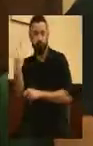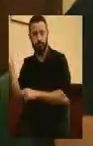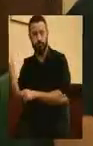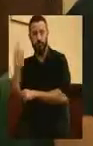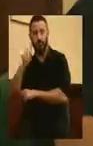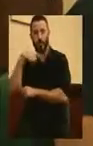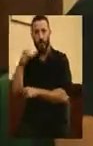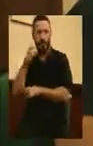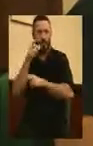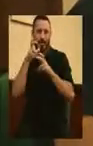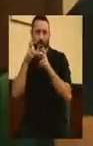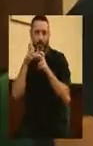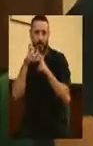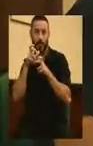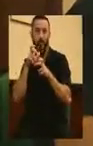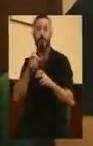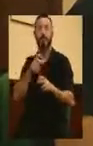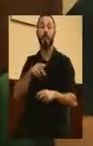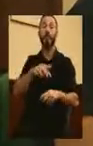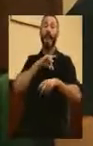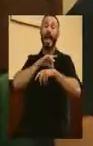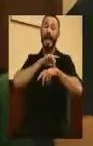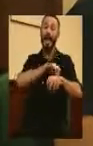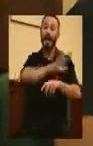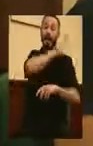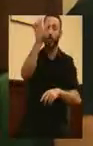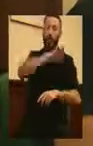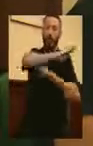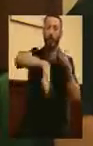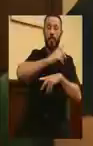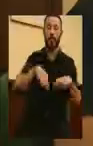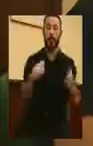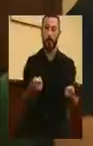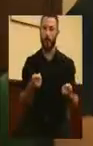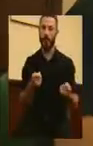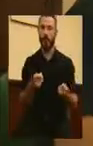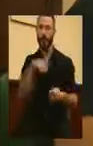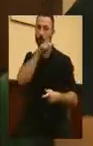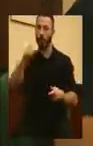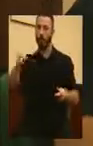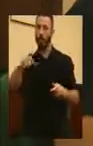Como señala la Agencia Europea de Medio Ambiente, la mayor parte de la población urbana europea